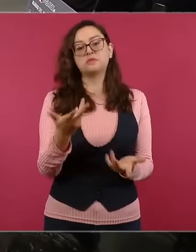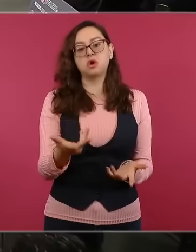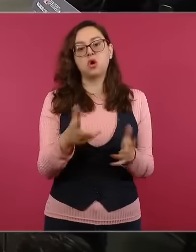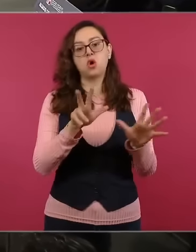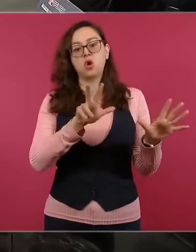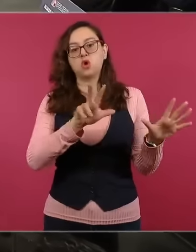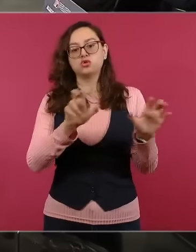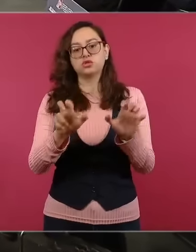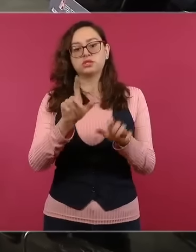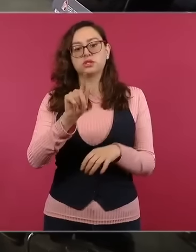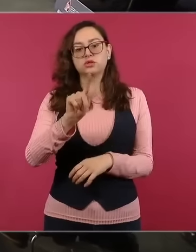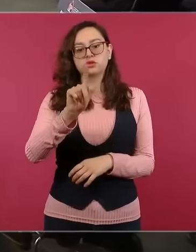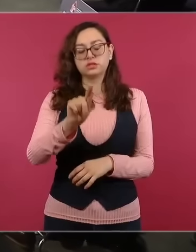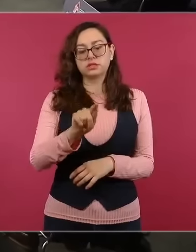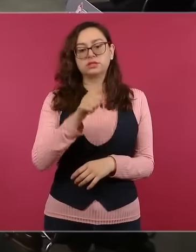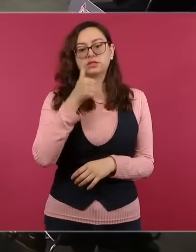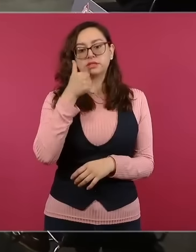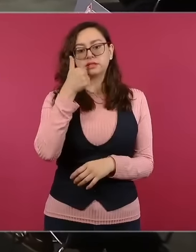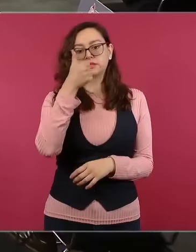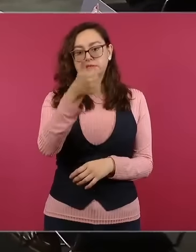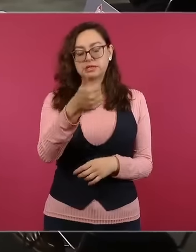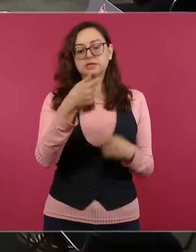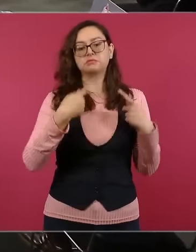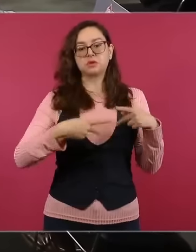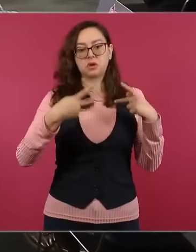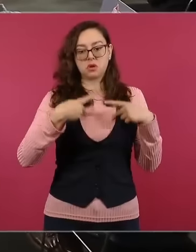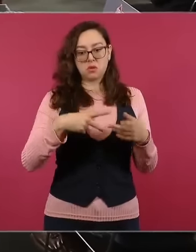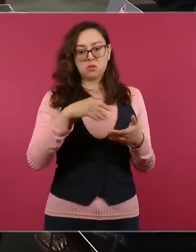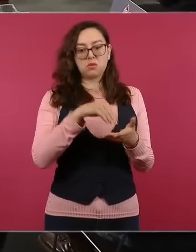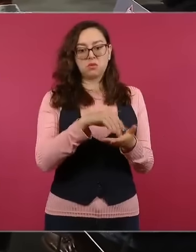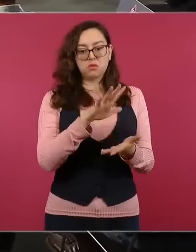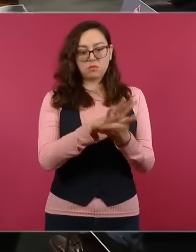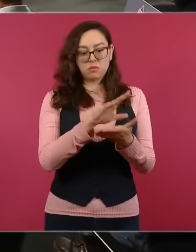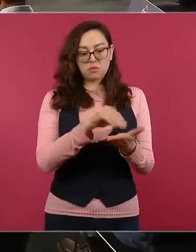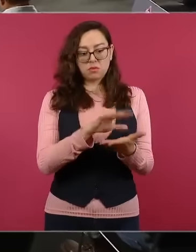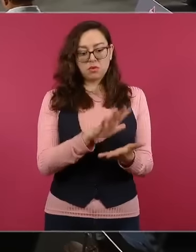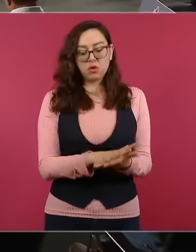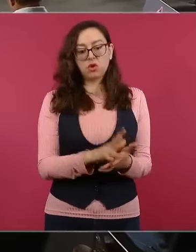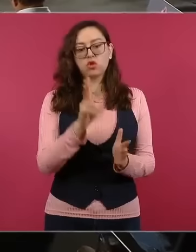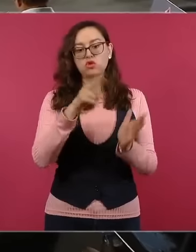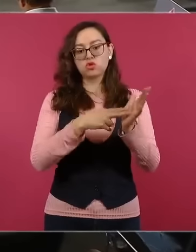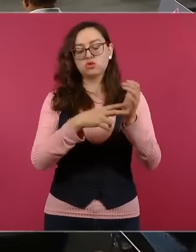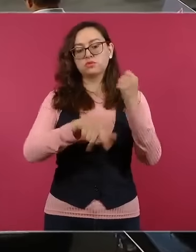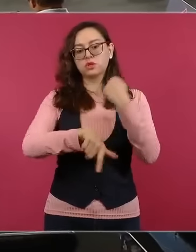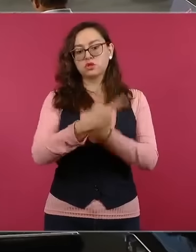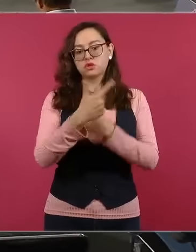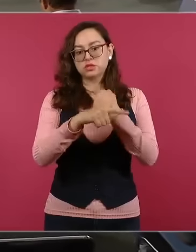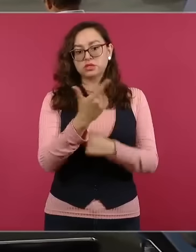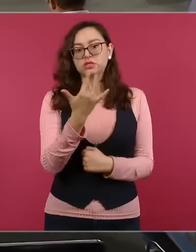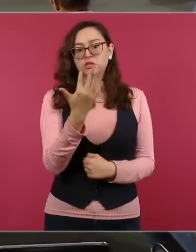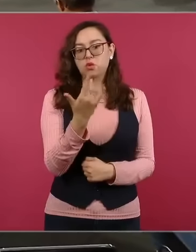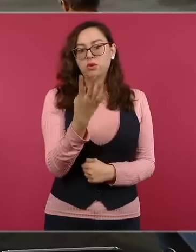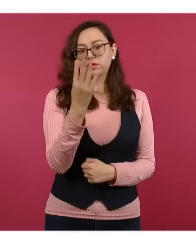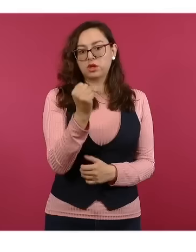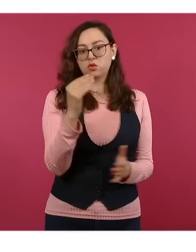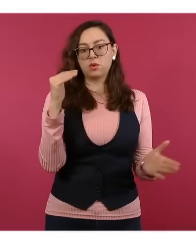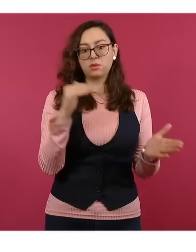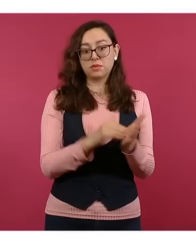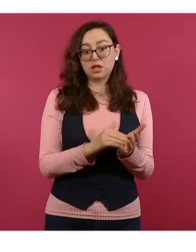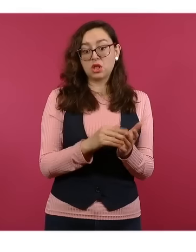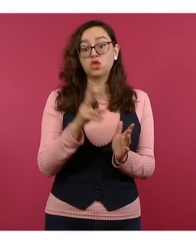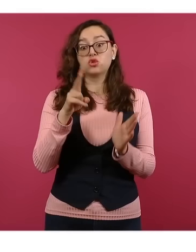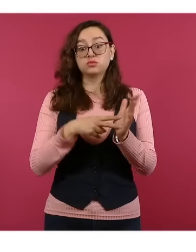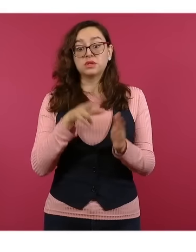registrados, en 2012 59 mil, en 2018 hubo un aumento